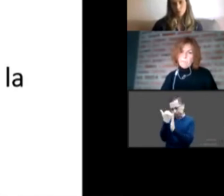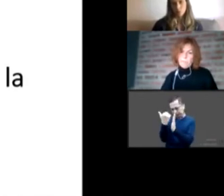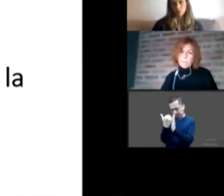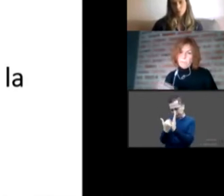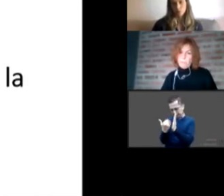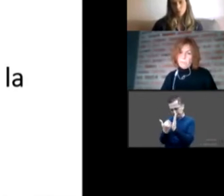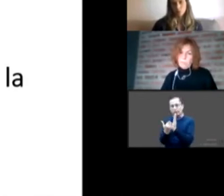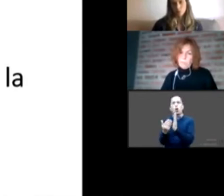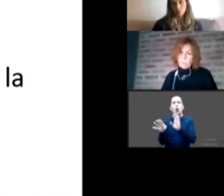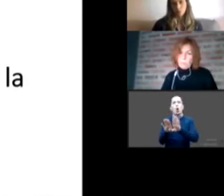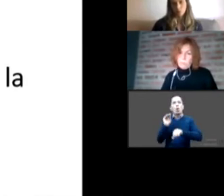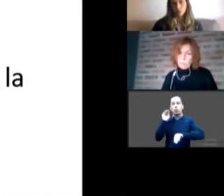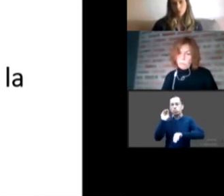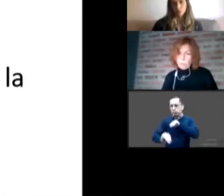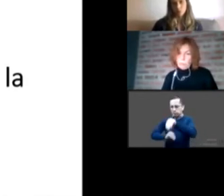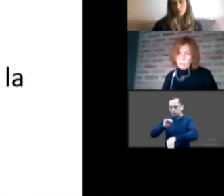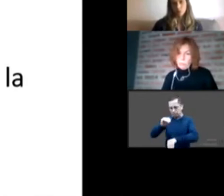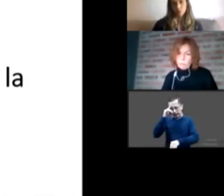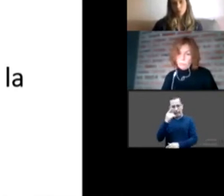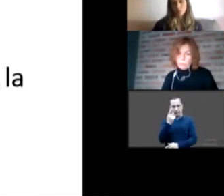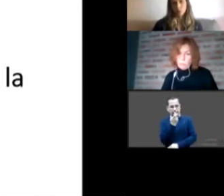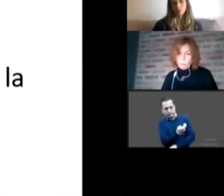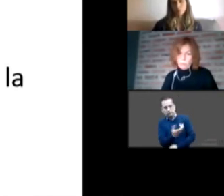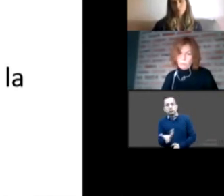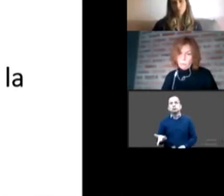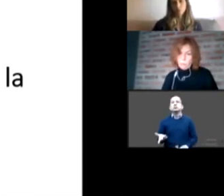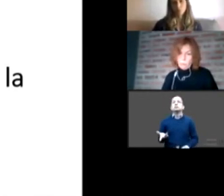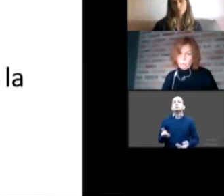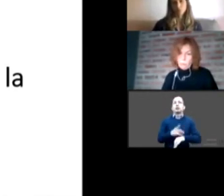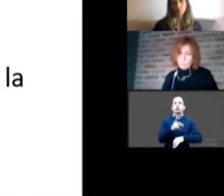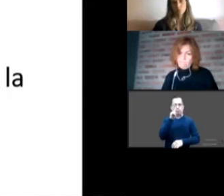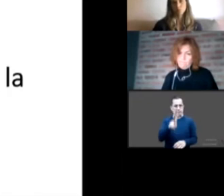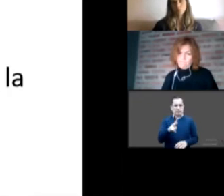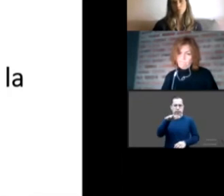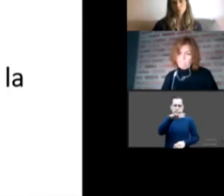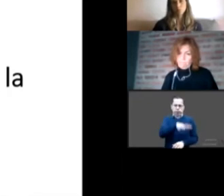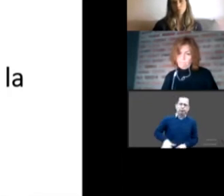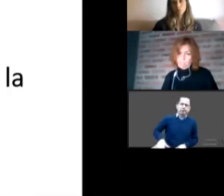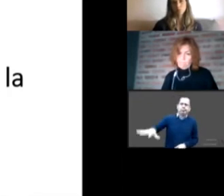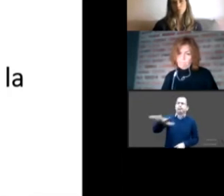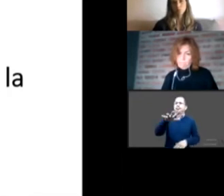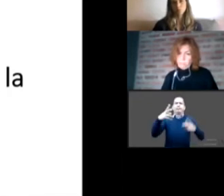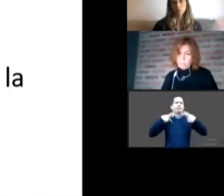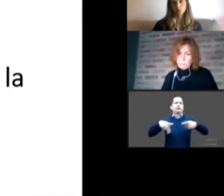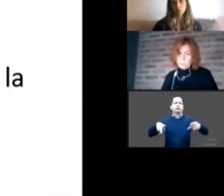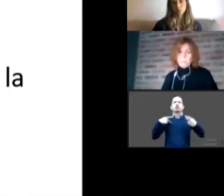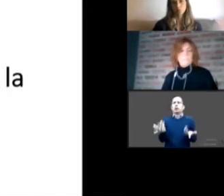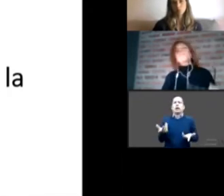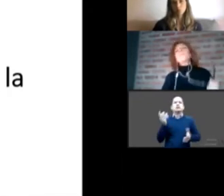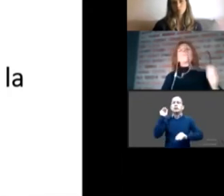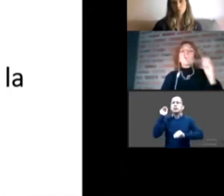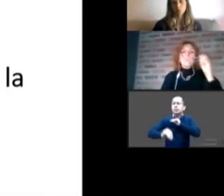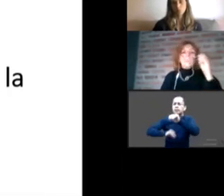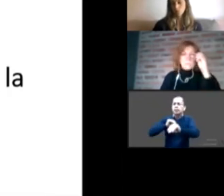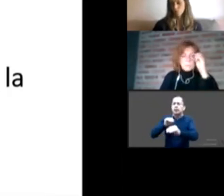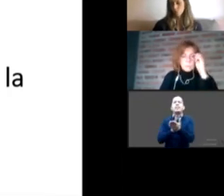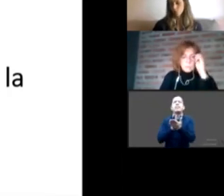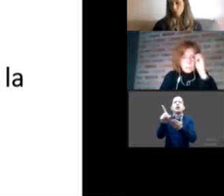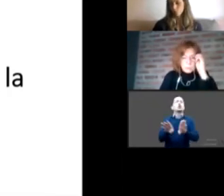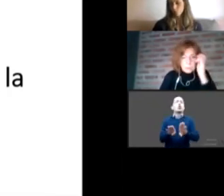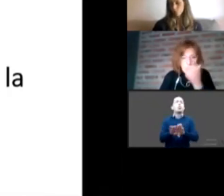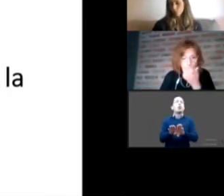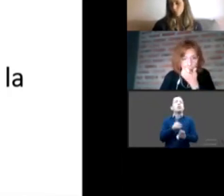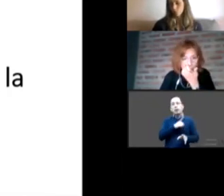porque en efecto los derechos se construyen en la civilización en la vida en común no están dados hay que